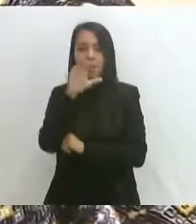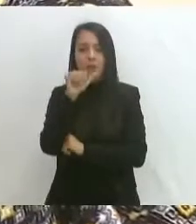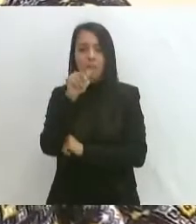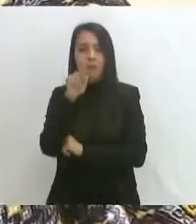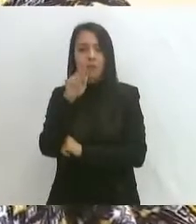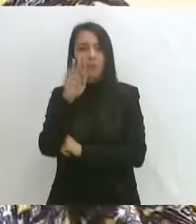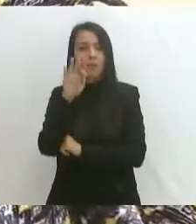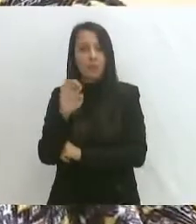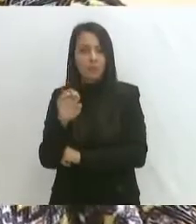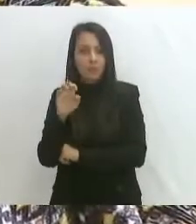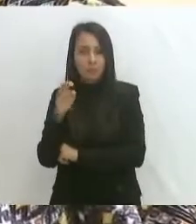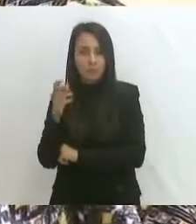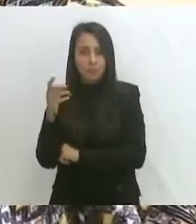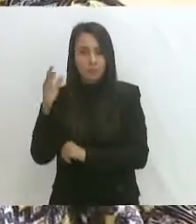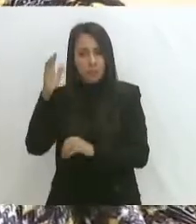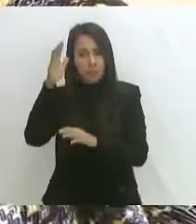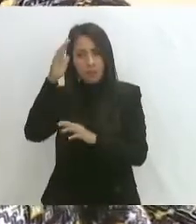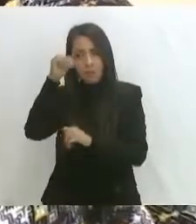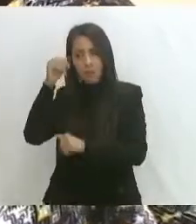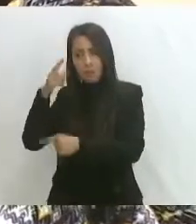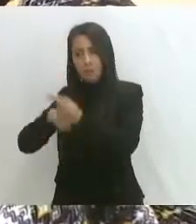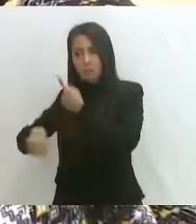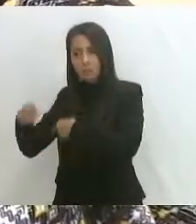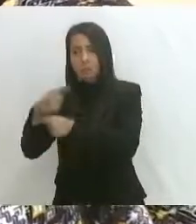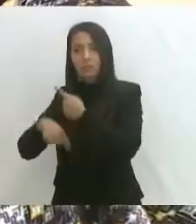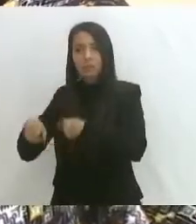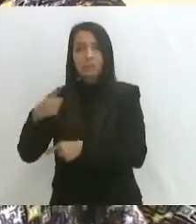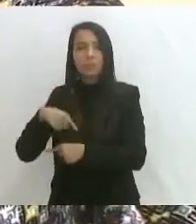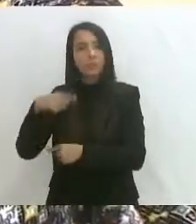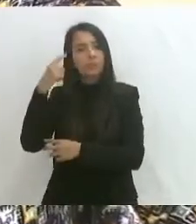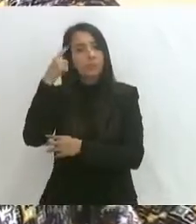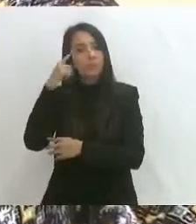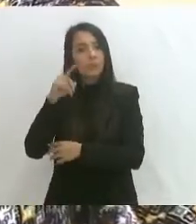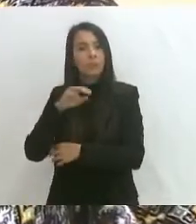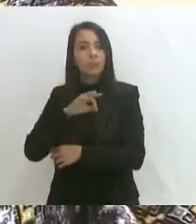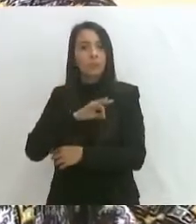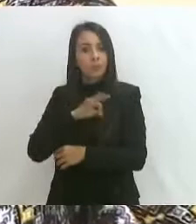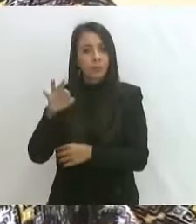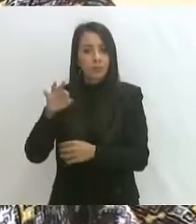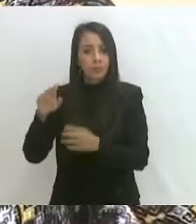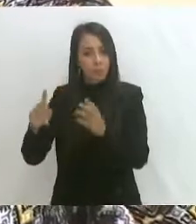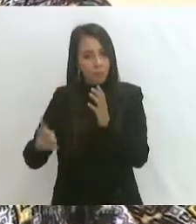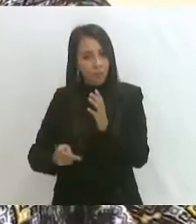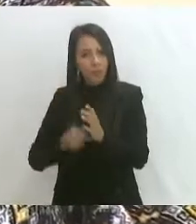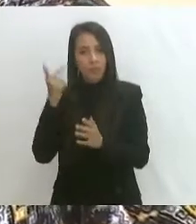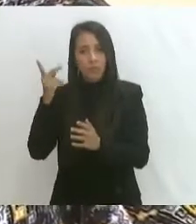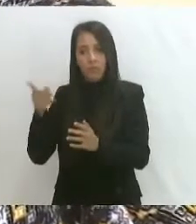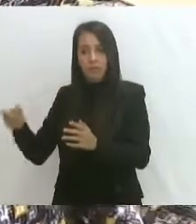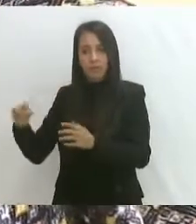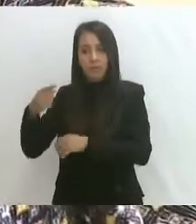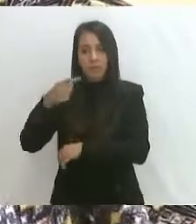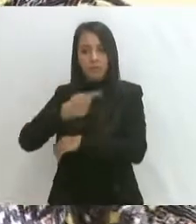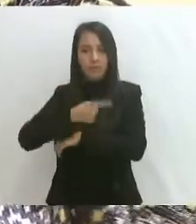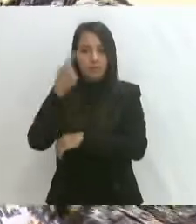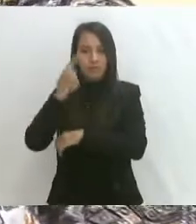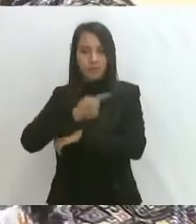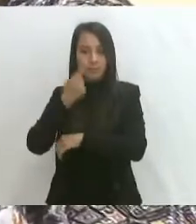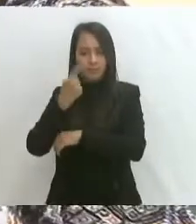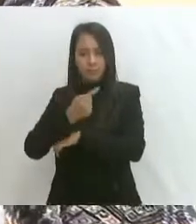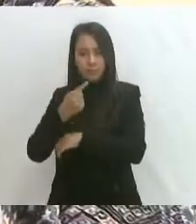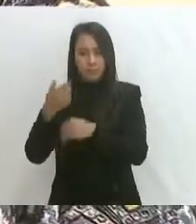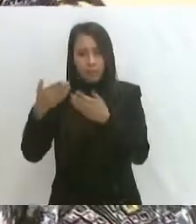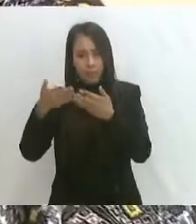para echar a darle otra vez funcionalidad a esta plaza de cobro,